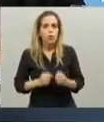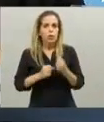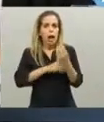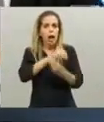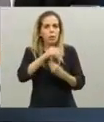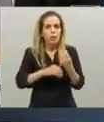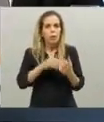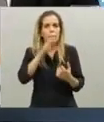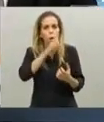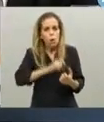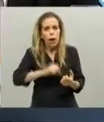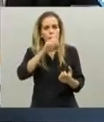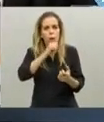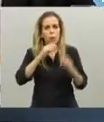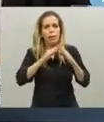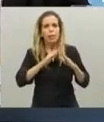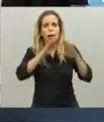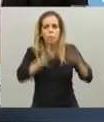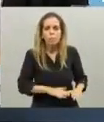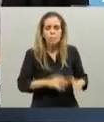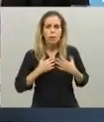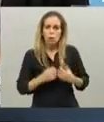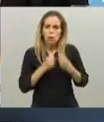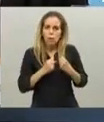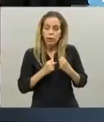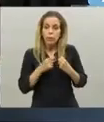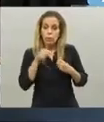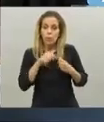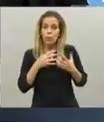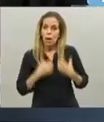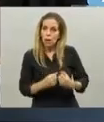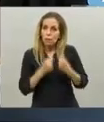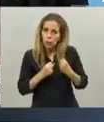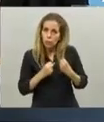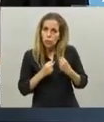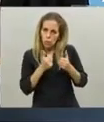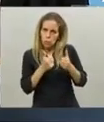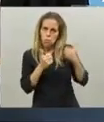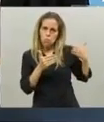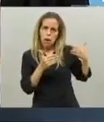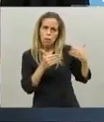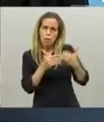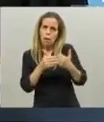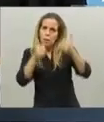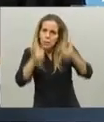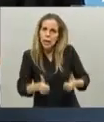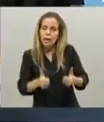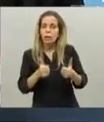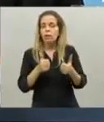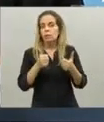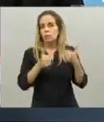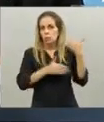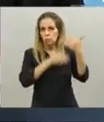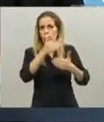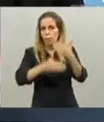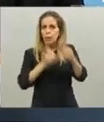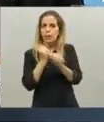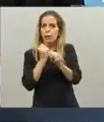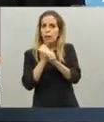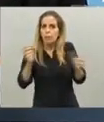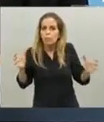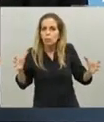que seguir sosteniendo la cuarentena es un esfuerzo grande, pero el esfuerzo está dando sus resultados y no tenemos duda que es la mejor manera de trabajar juntos